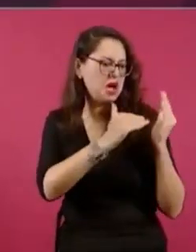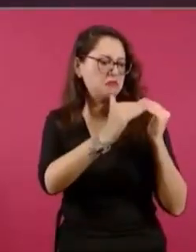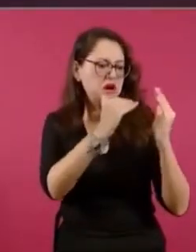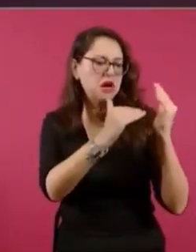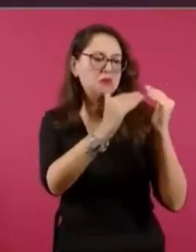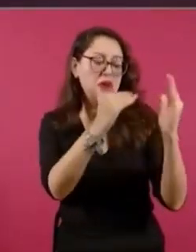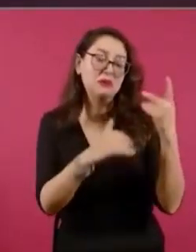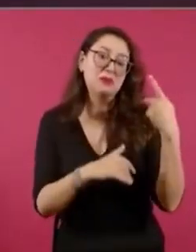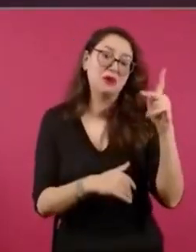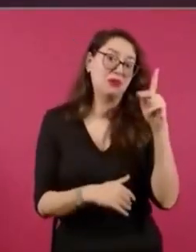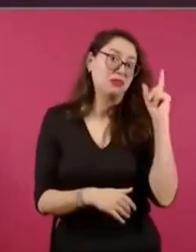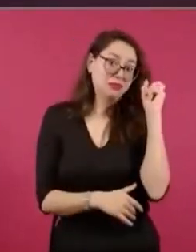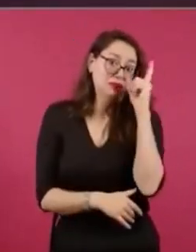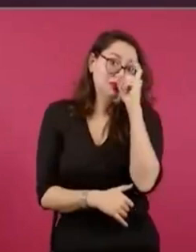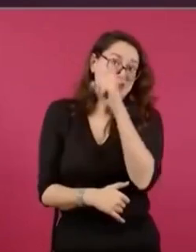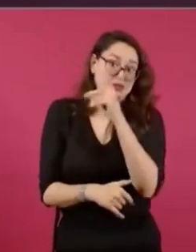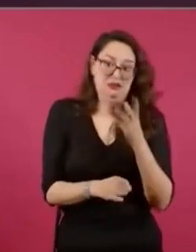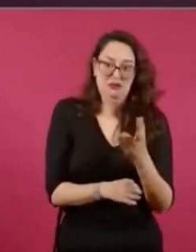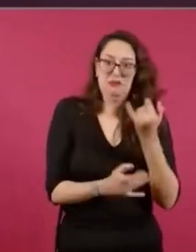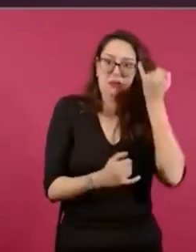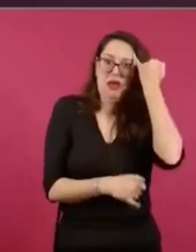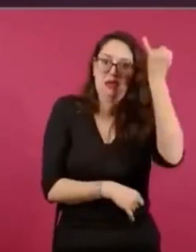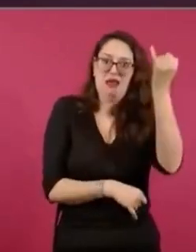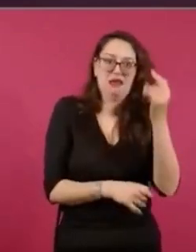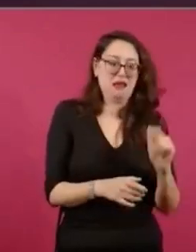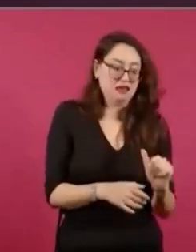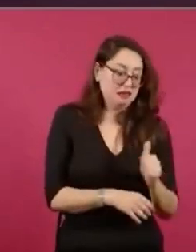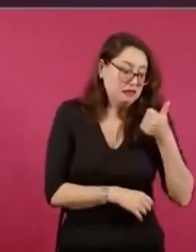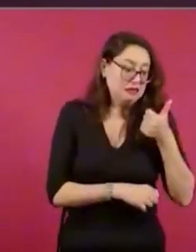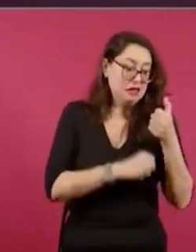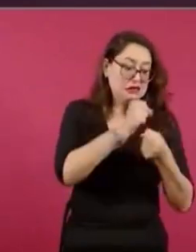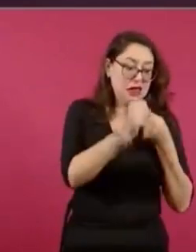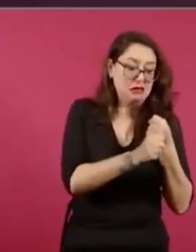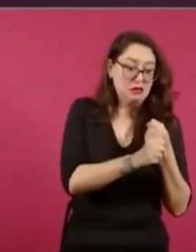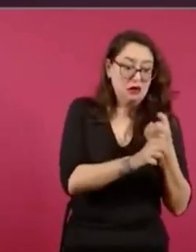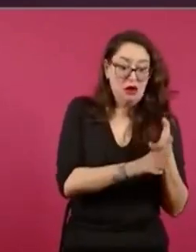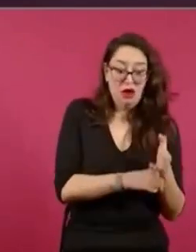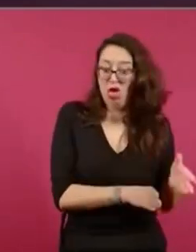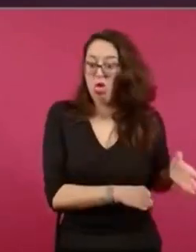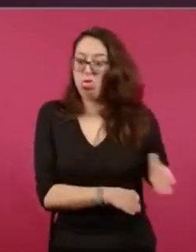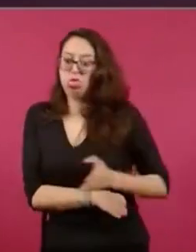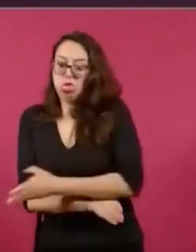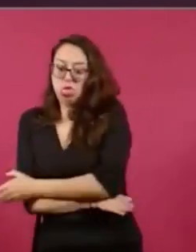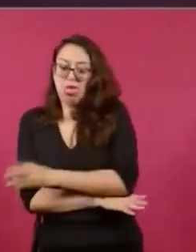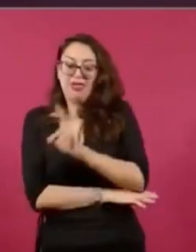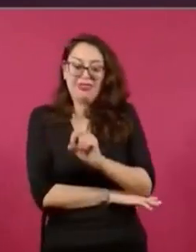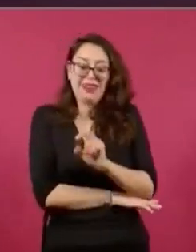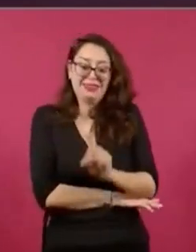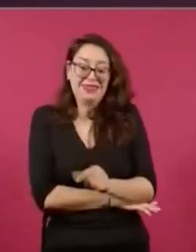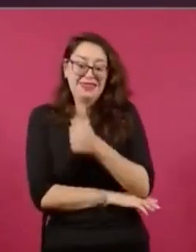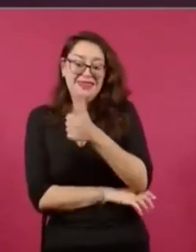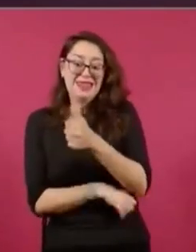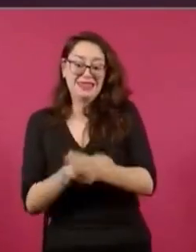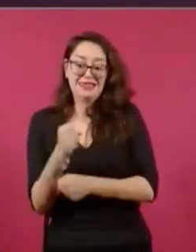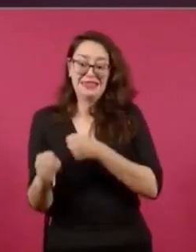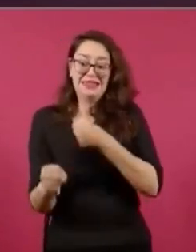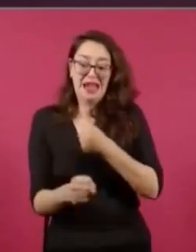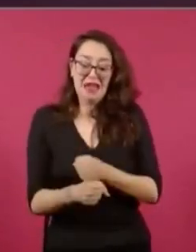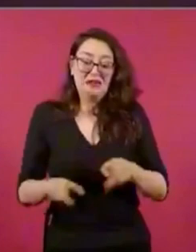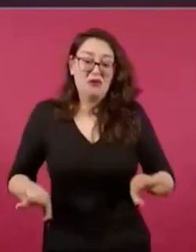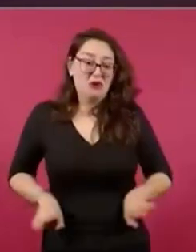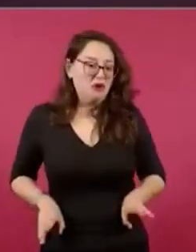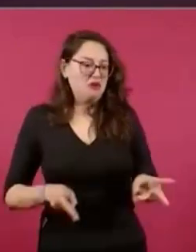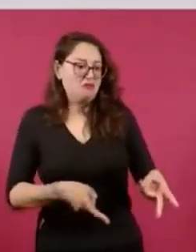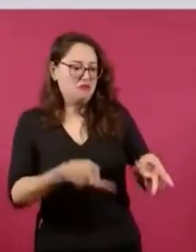clasista, racista, discriminatoria